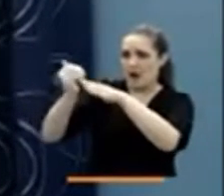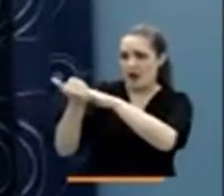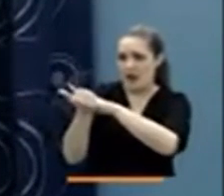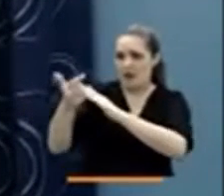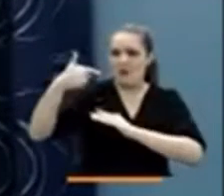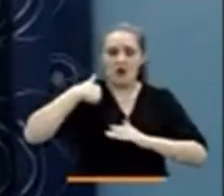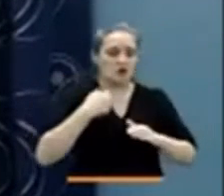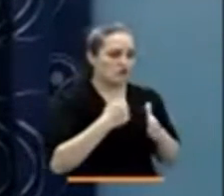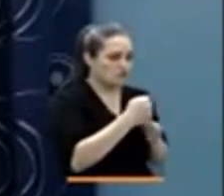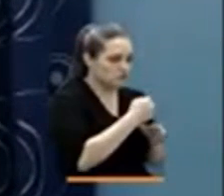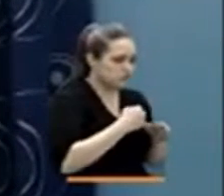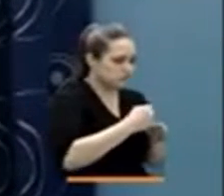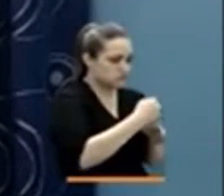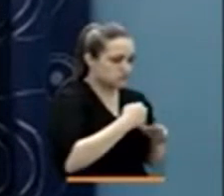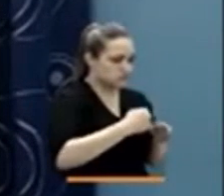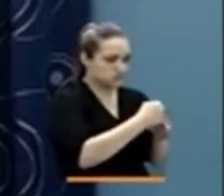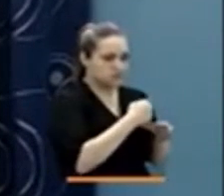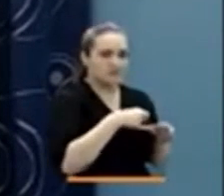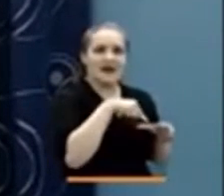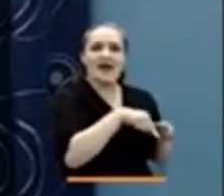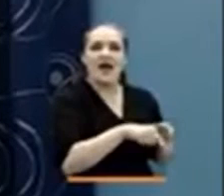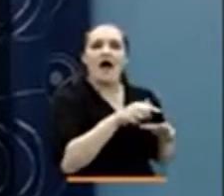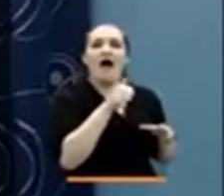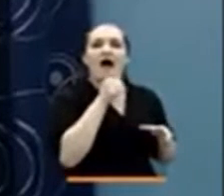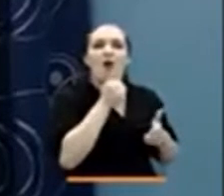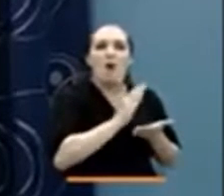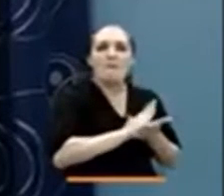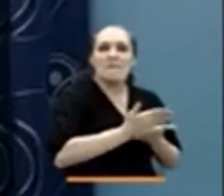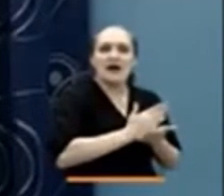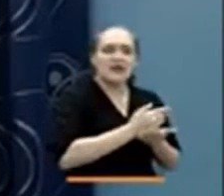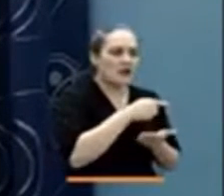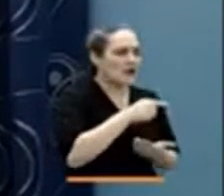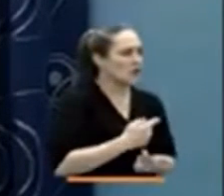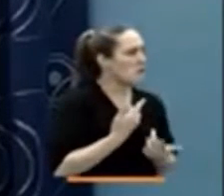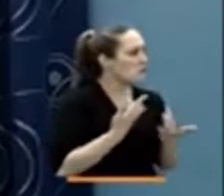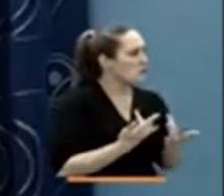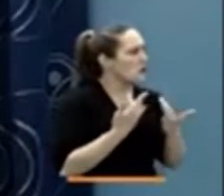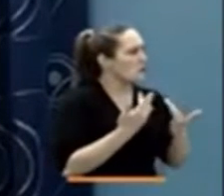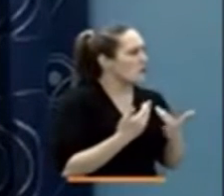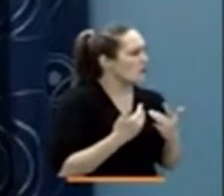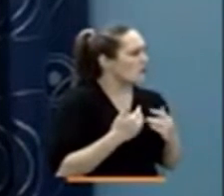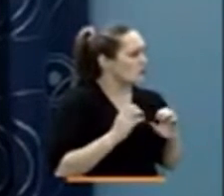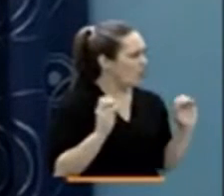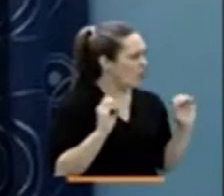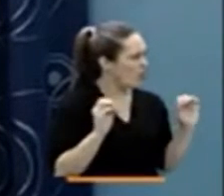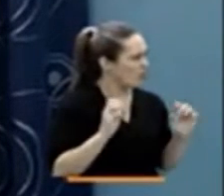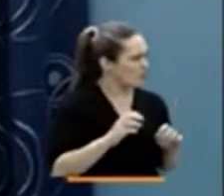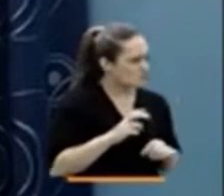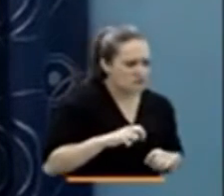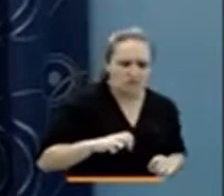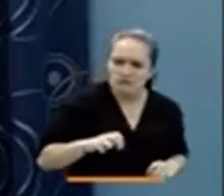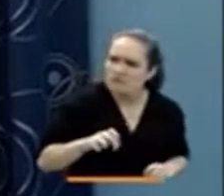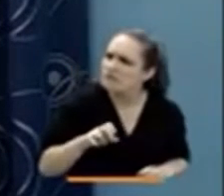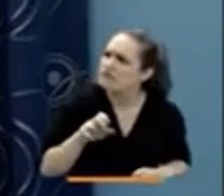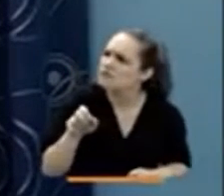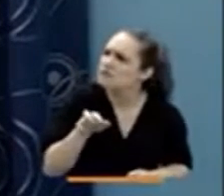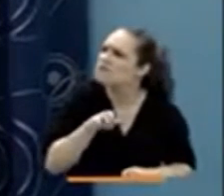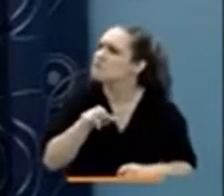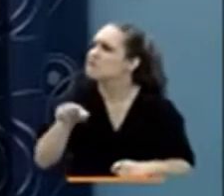aguapanelita, cuando yo vi que habían pasado dos minutos y nada, ya me asusté y me mandé a la tienda,